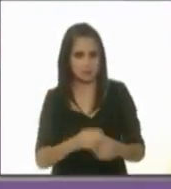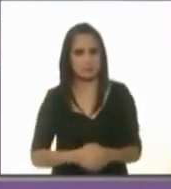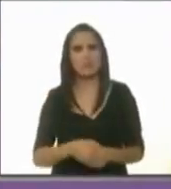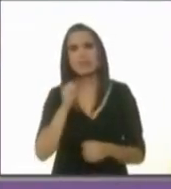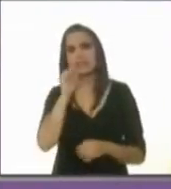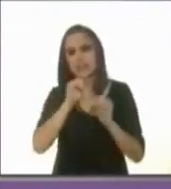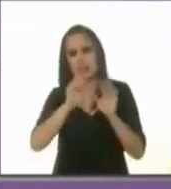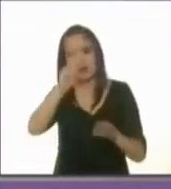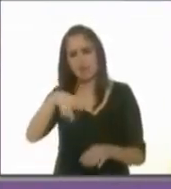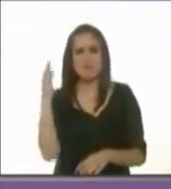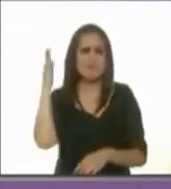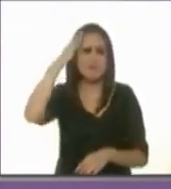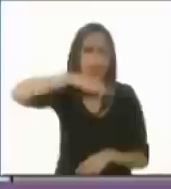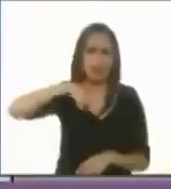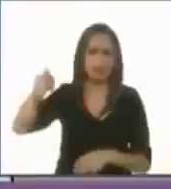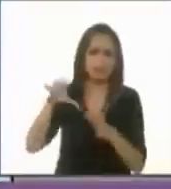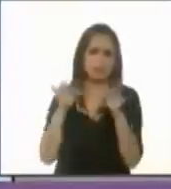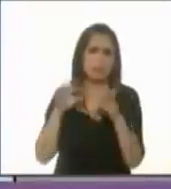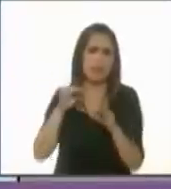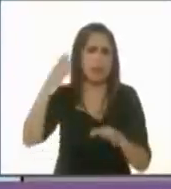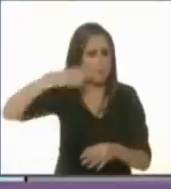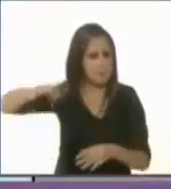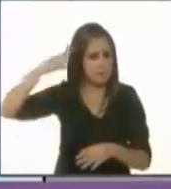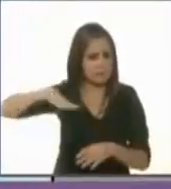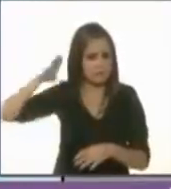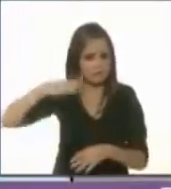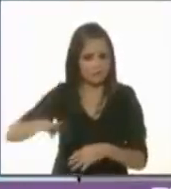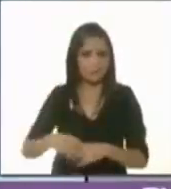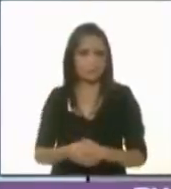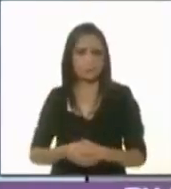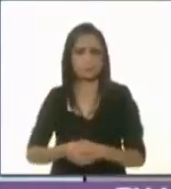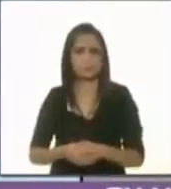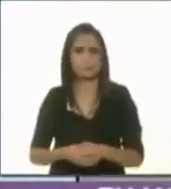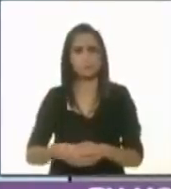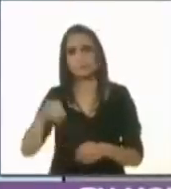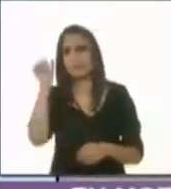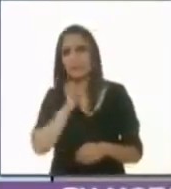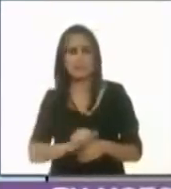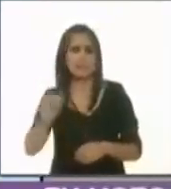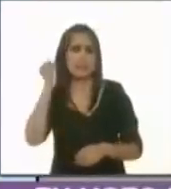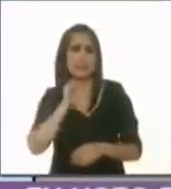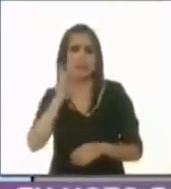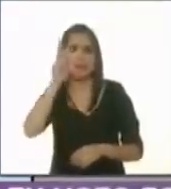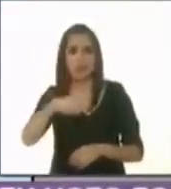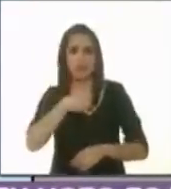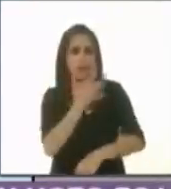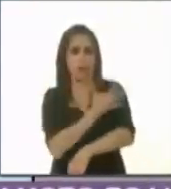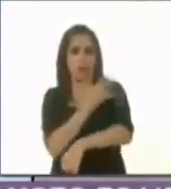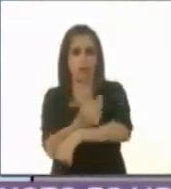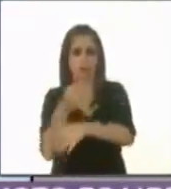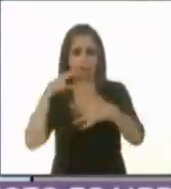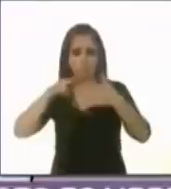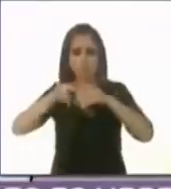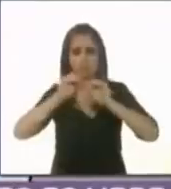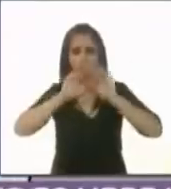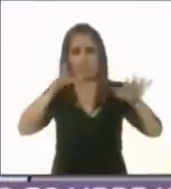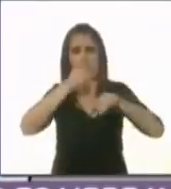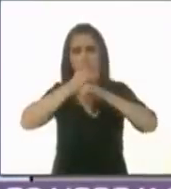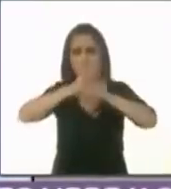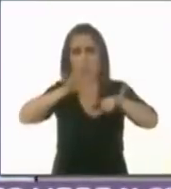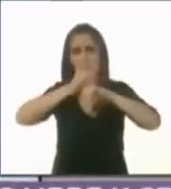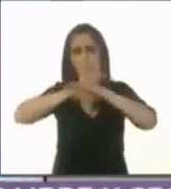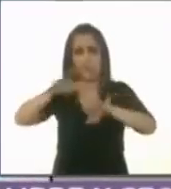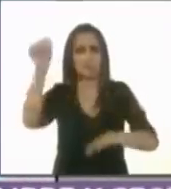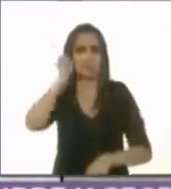es falso lo que está planteando Alejandra. Siempre fue transparente. La información siempre estuvo